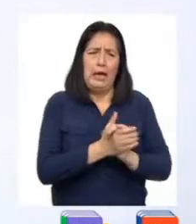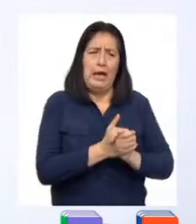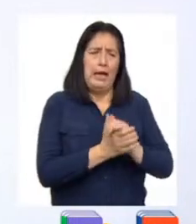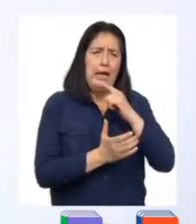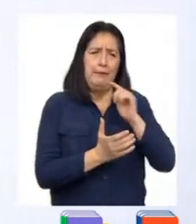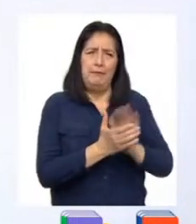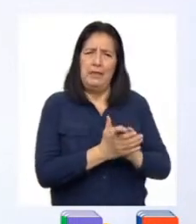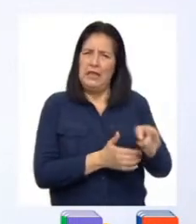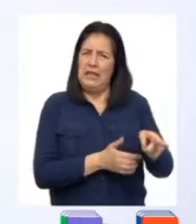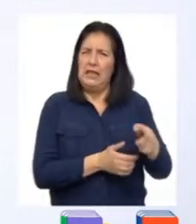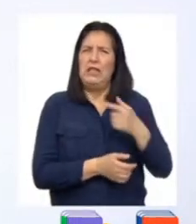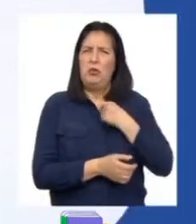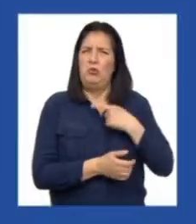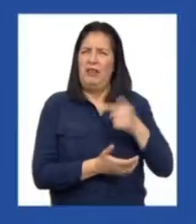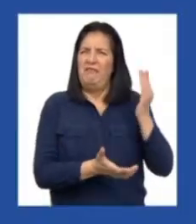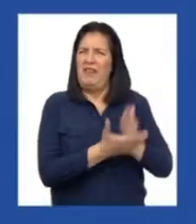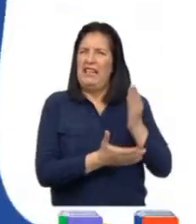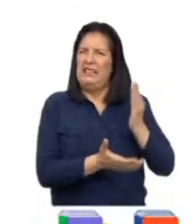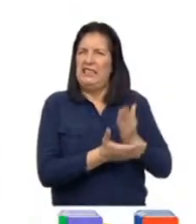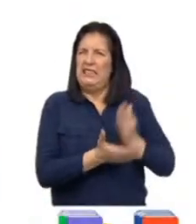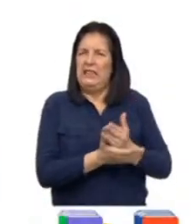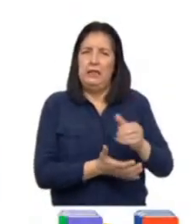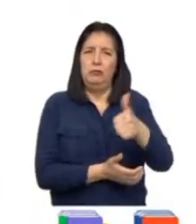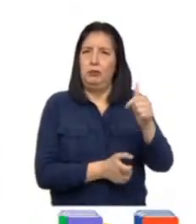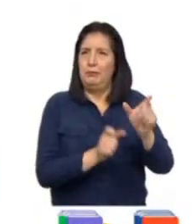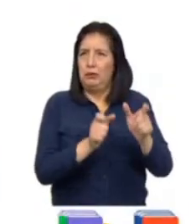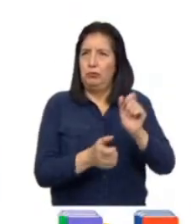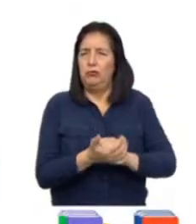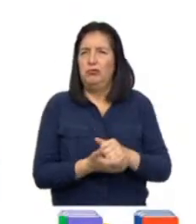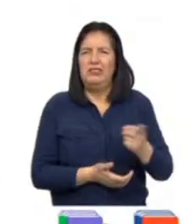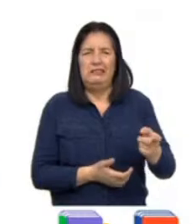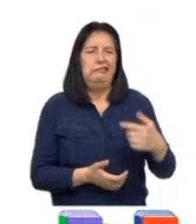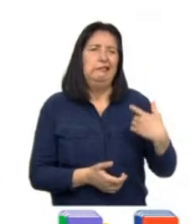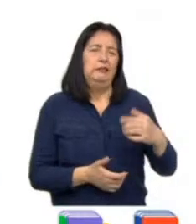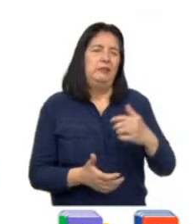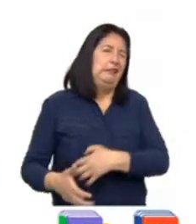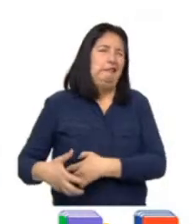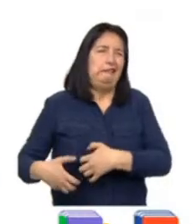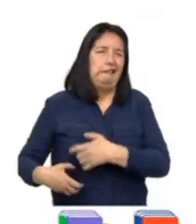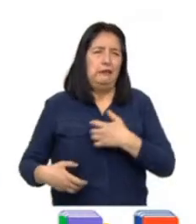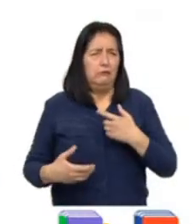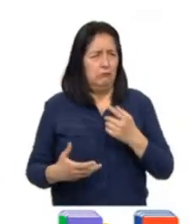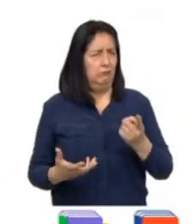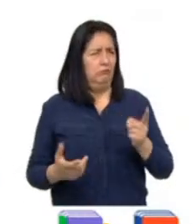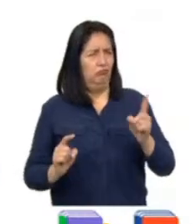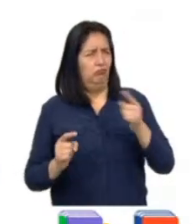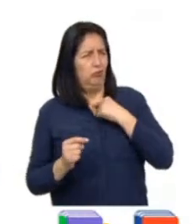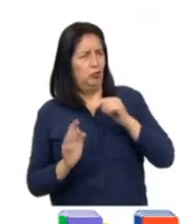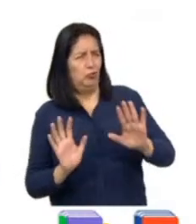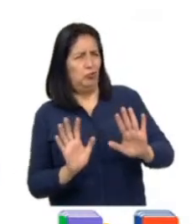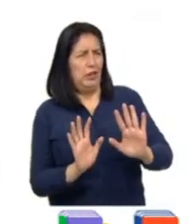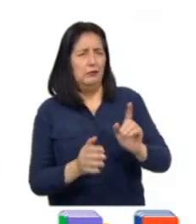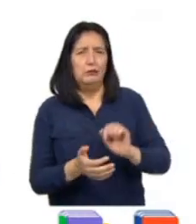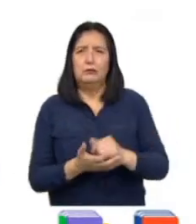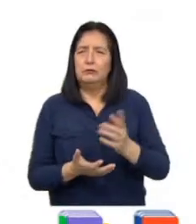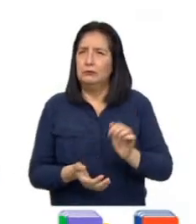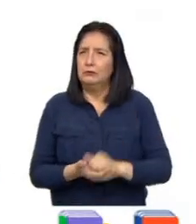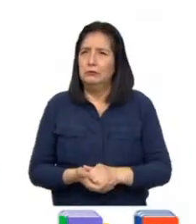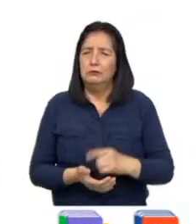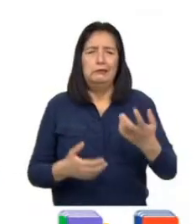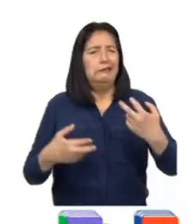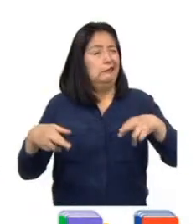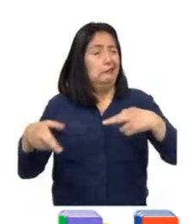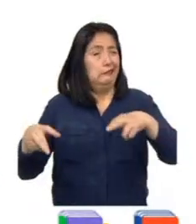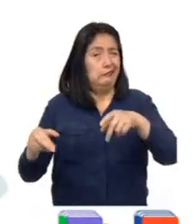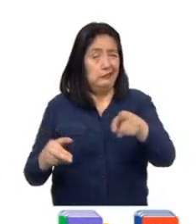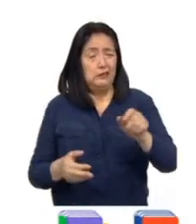que le gustaba mucho fastidiar a las demás. Nos hacía cosquillas a pesar de que no nos gustaba. En los recreos,